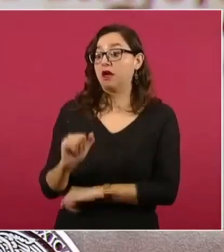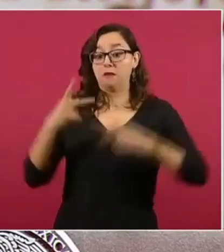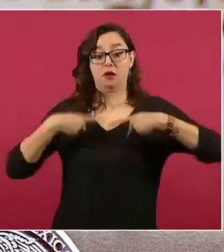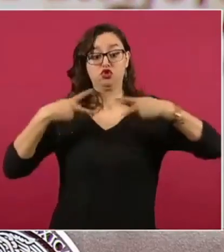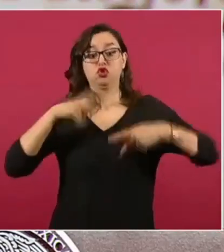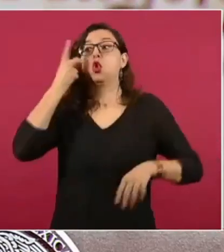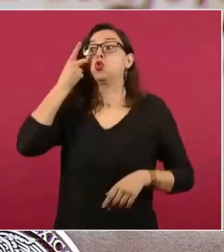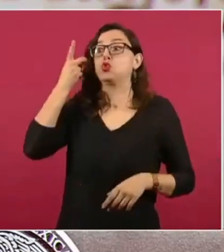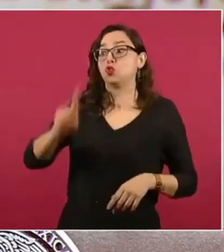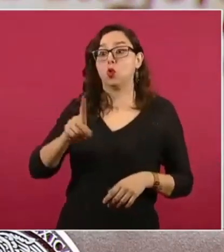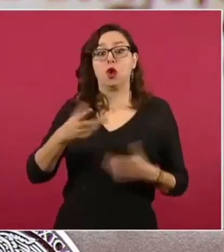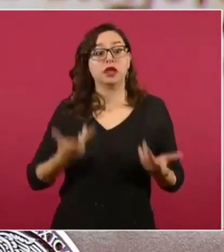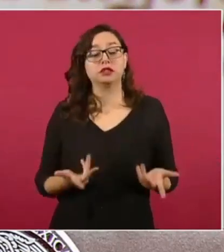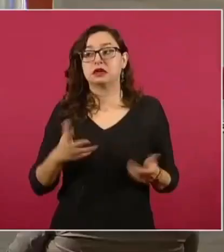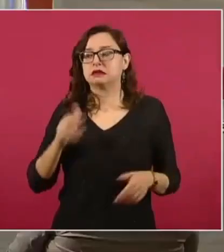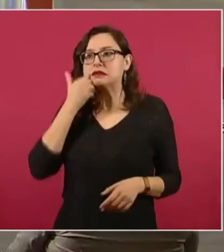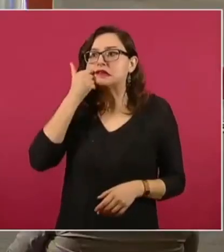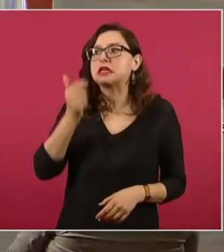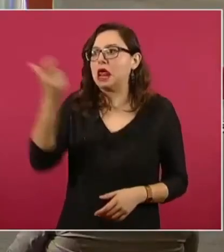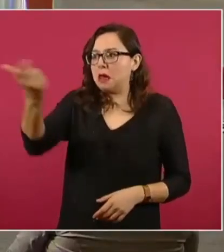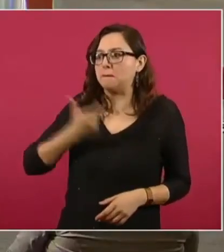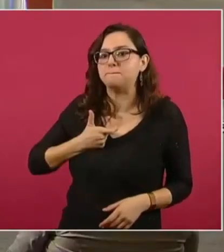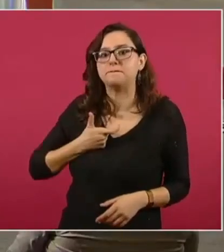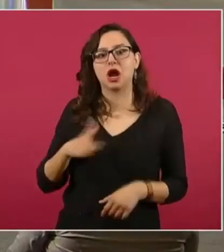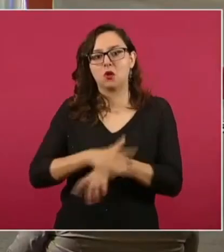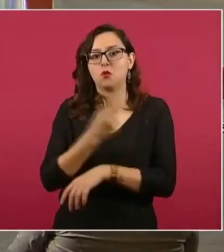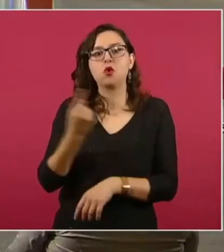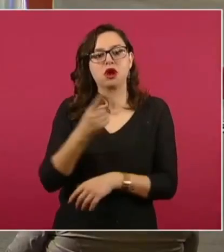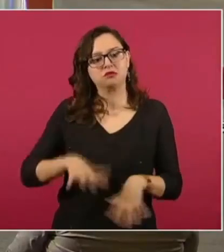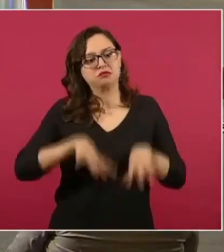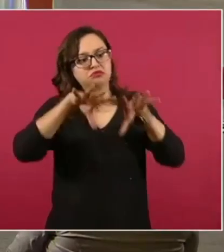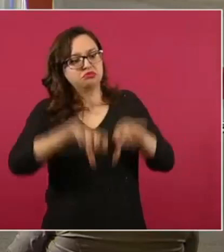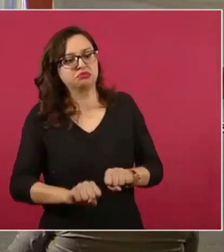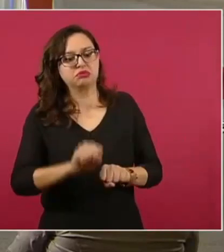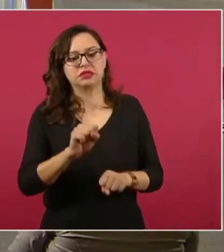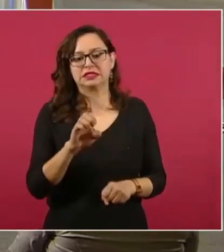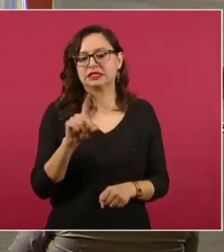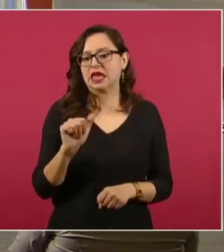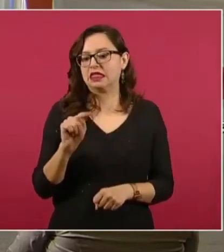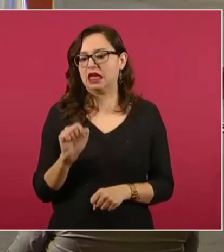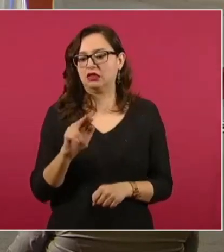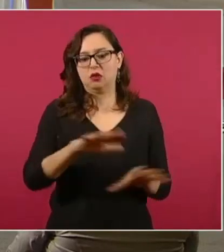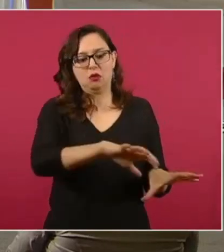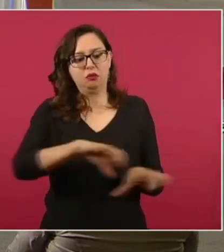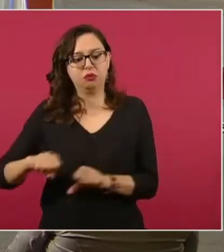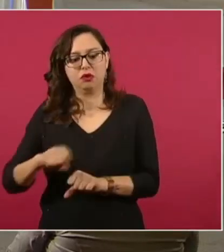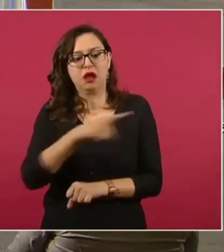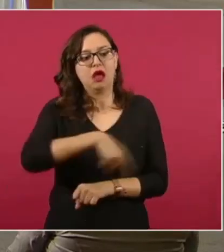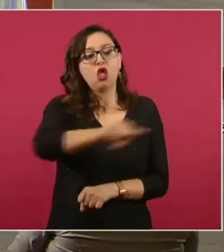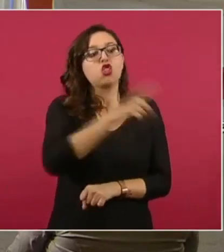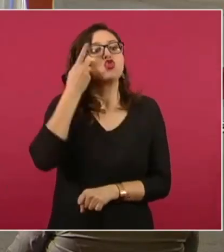acusa que ese dato se apropió de 91.5 hectáreas de manera ilegal y que los supuestos afectados piden una